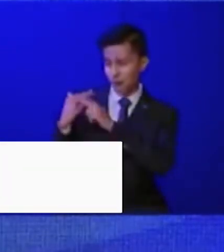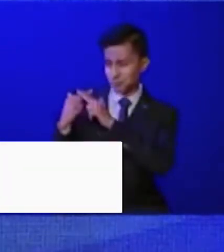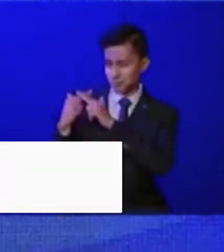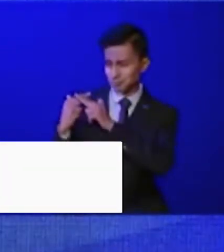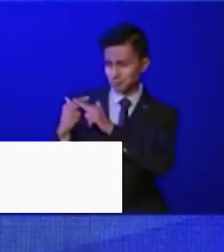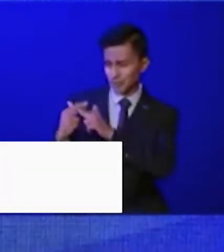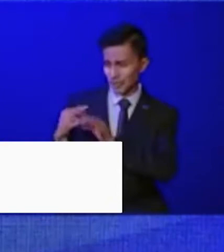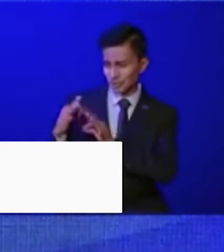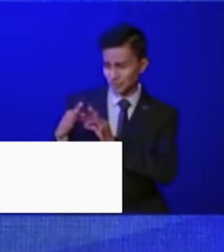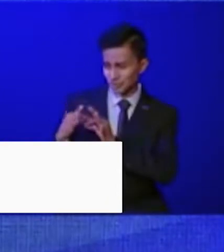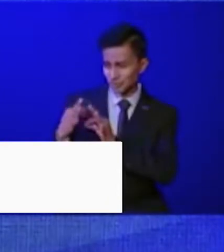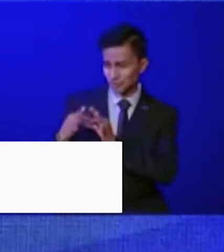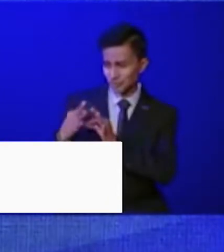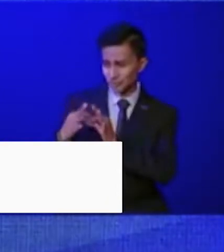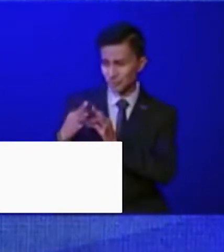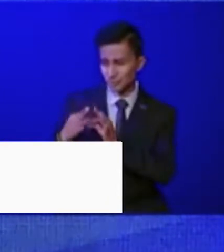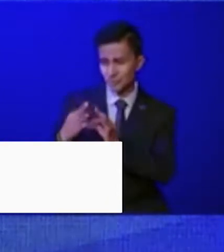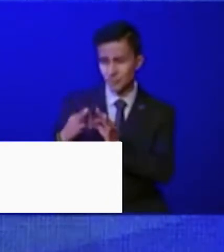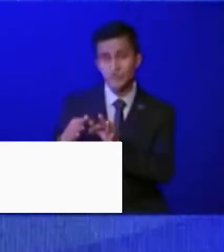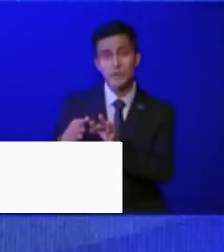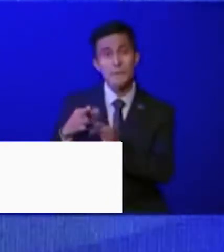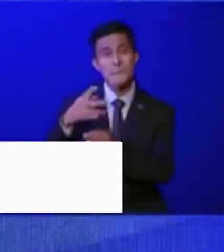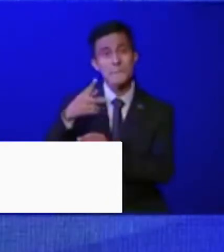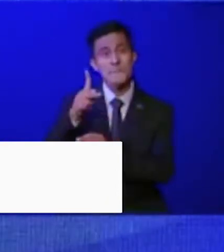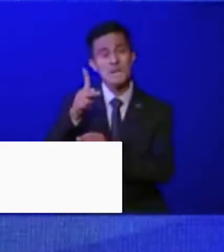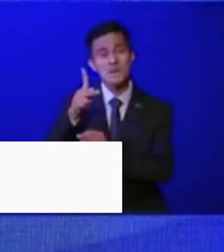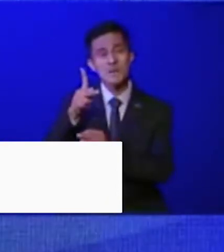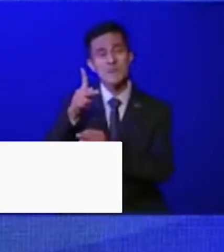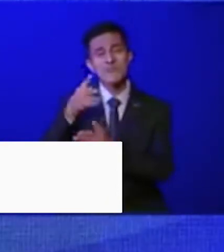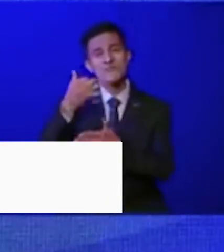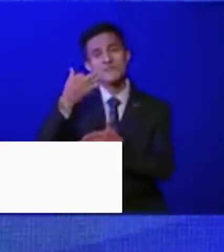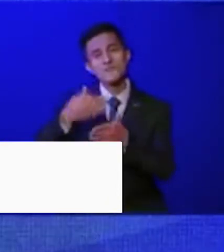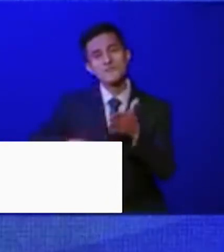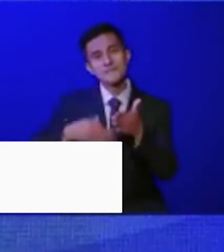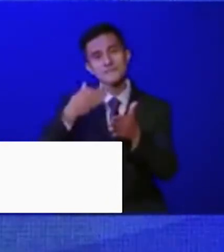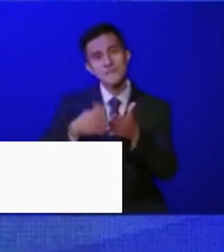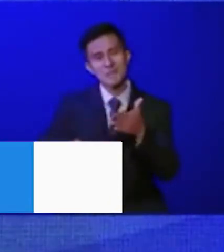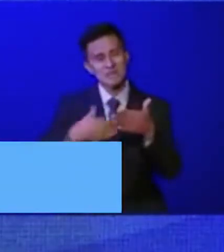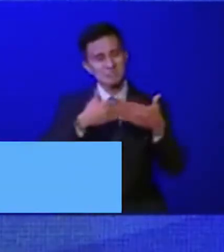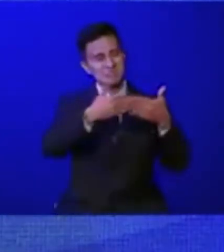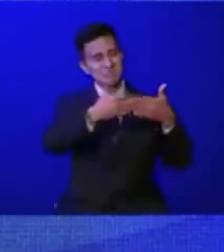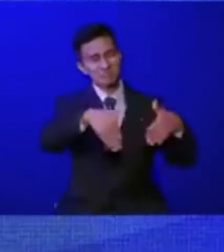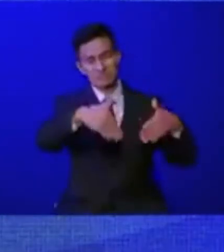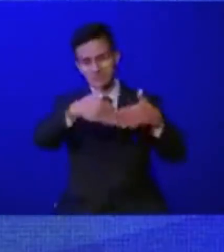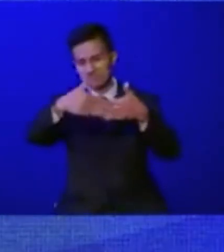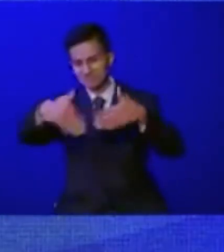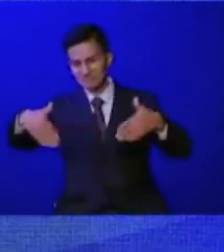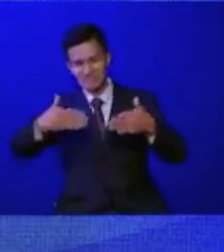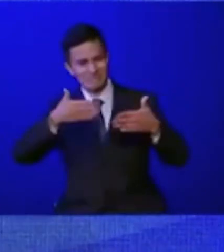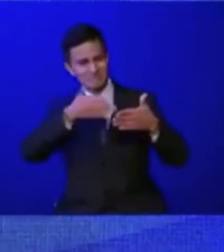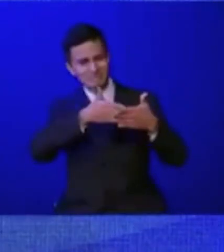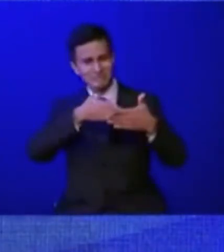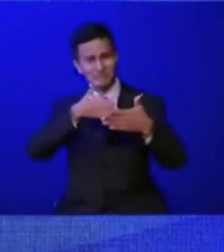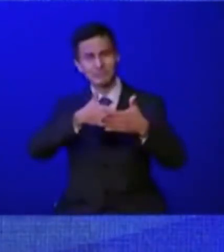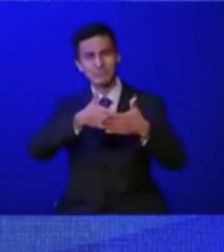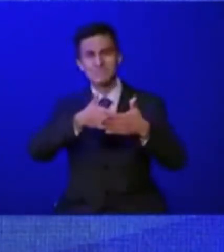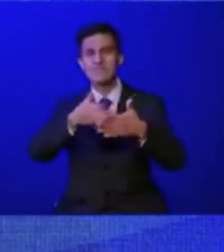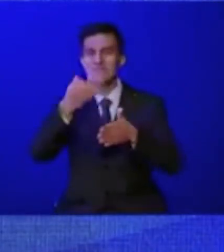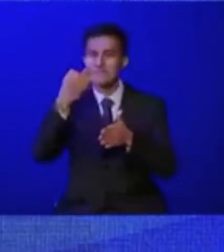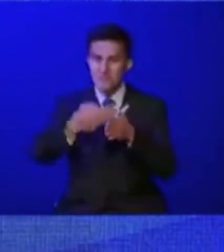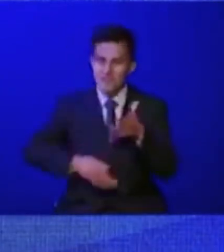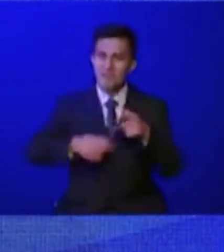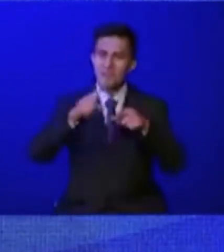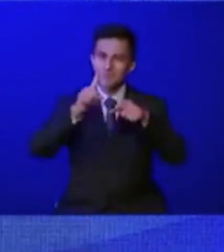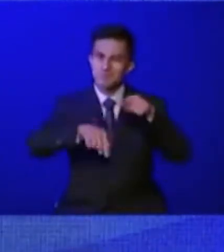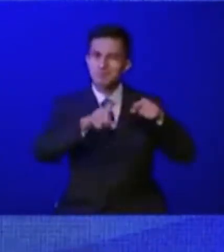a generar y eliminar esas brechas de desigualdad. Si me lo hubieran dicho hace ocho años, ¿en dónde y en qué